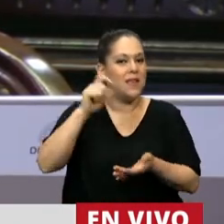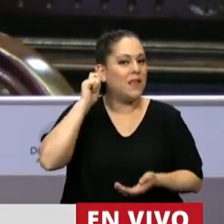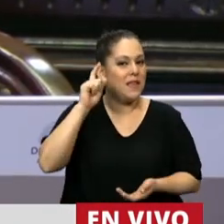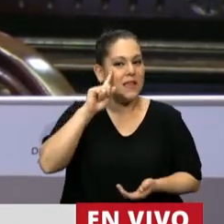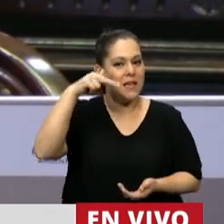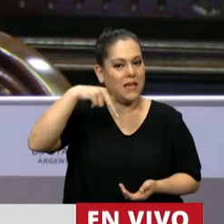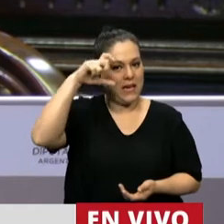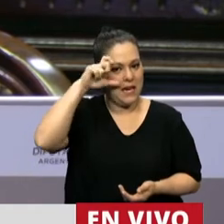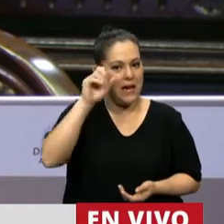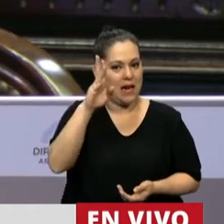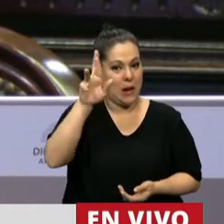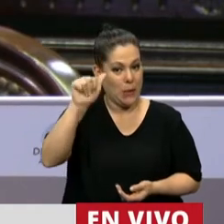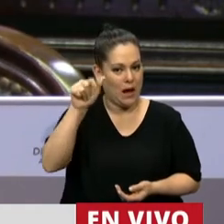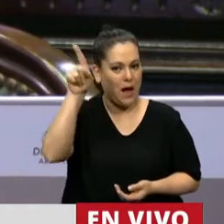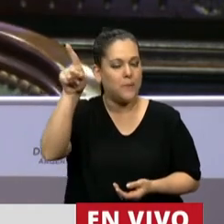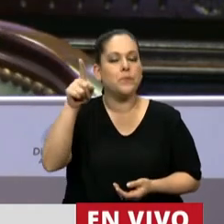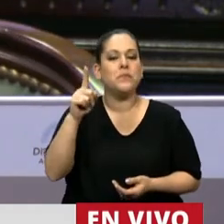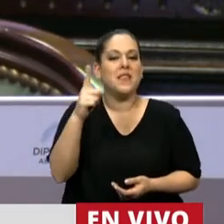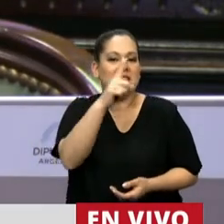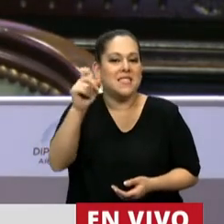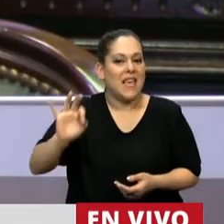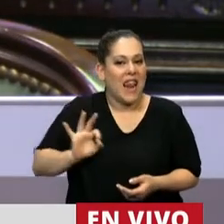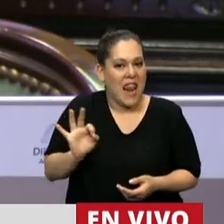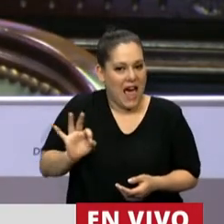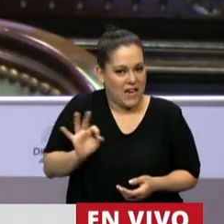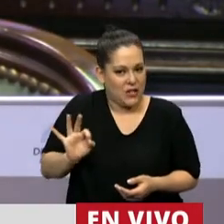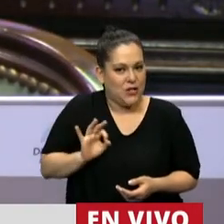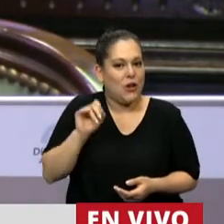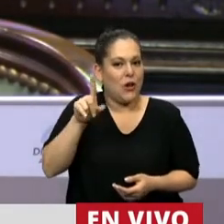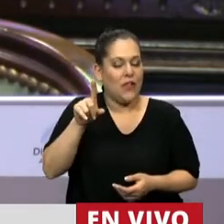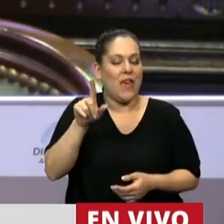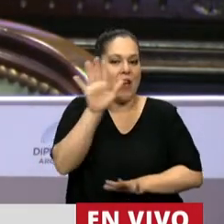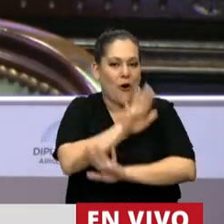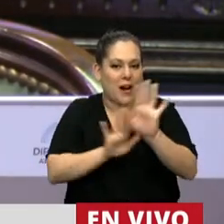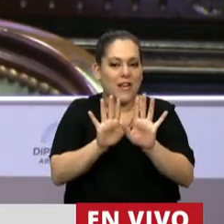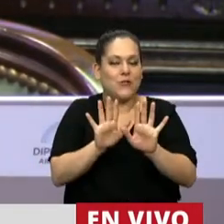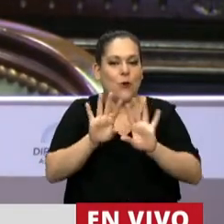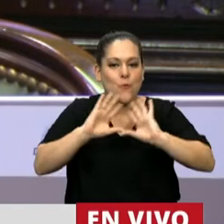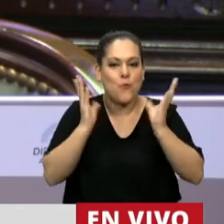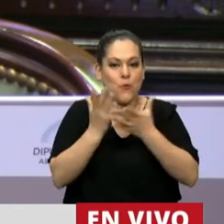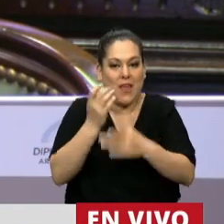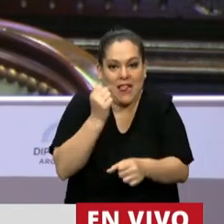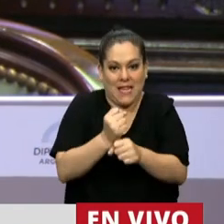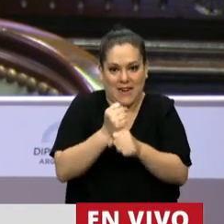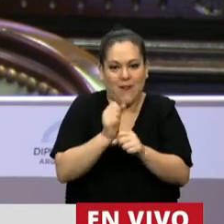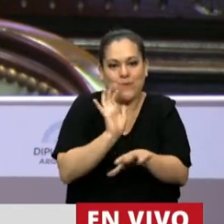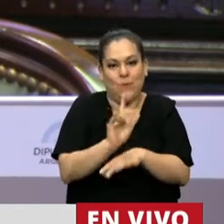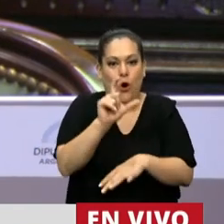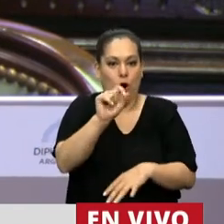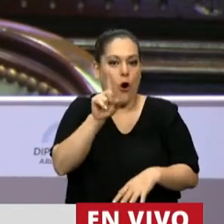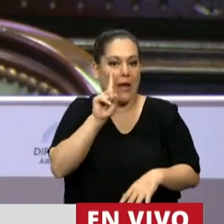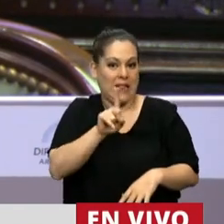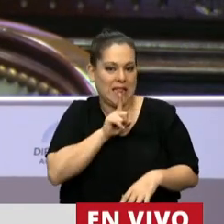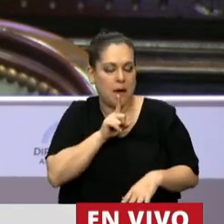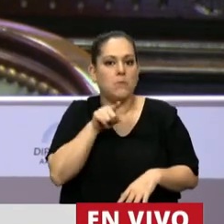el aniversario de los primeros 100 años de la Organización Internacional del Trabajo y en el marco de su asamblea anual se logró la